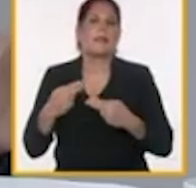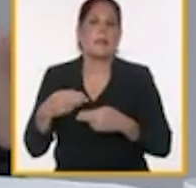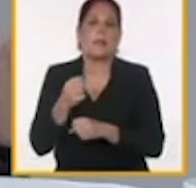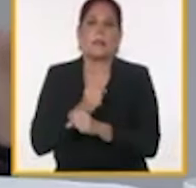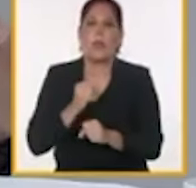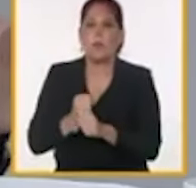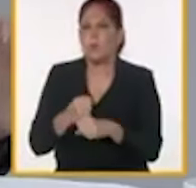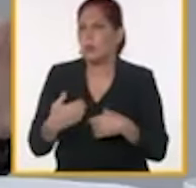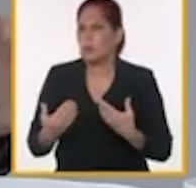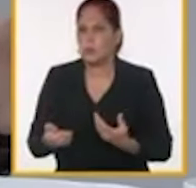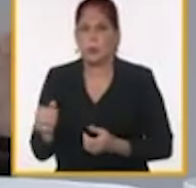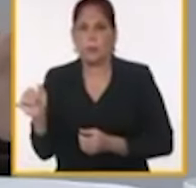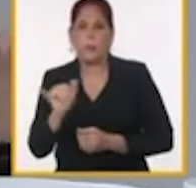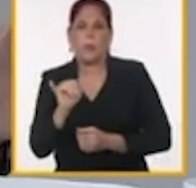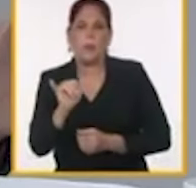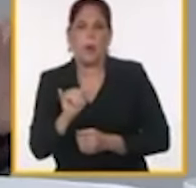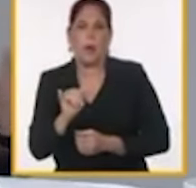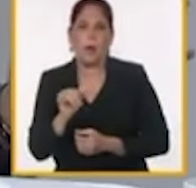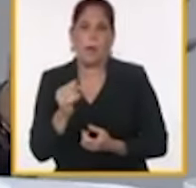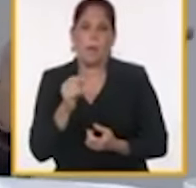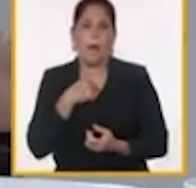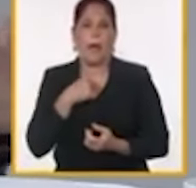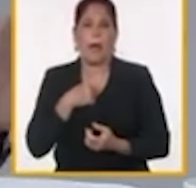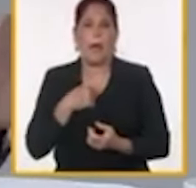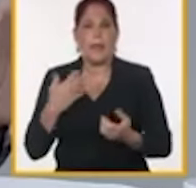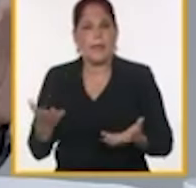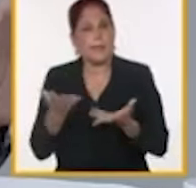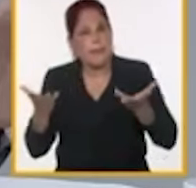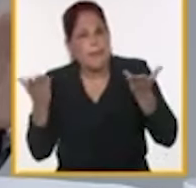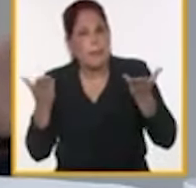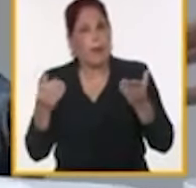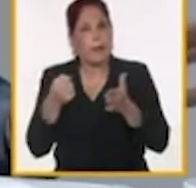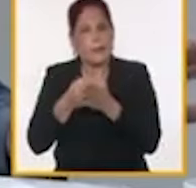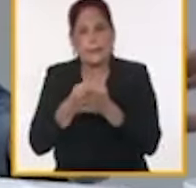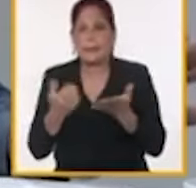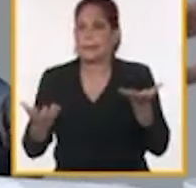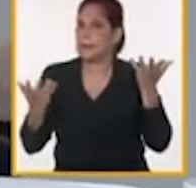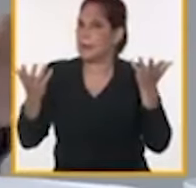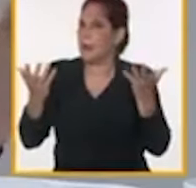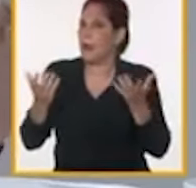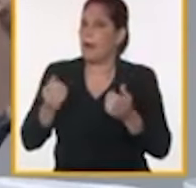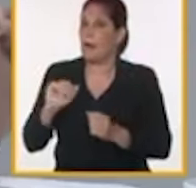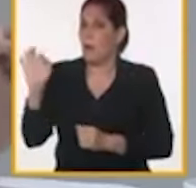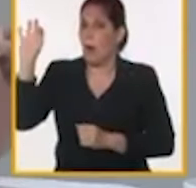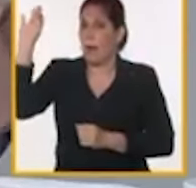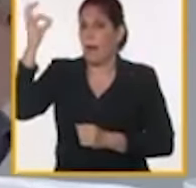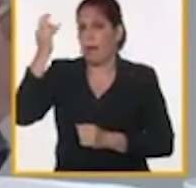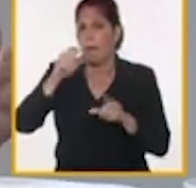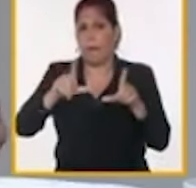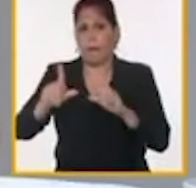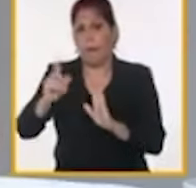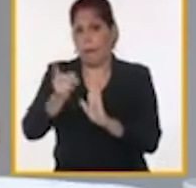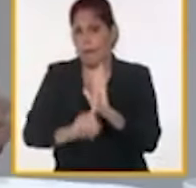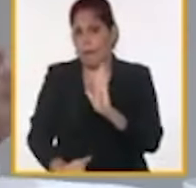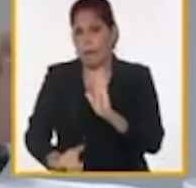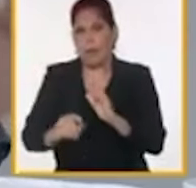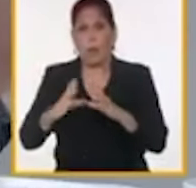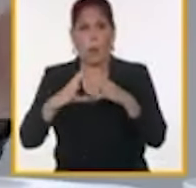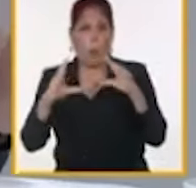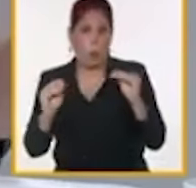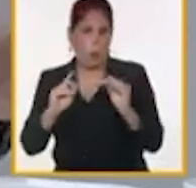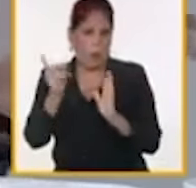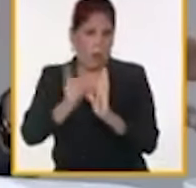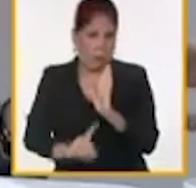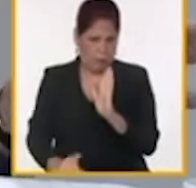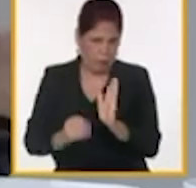los tributos también para, de alguna manera, incentivar las energías renovables sobre los combustibles